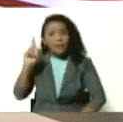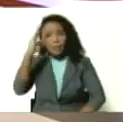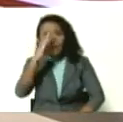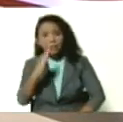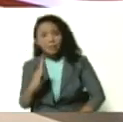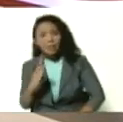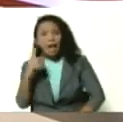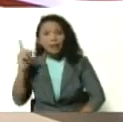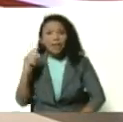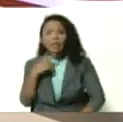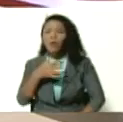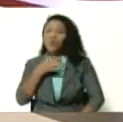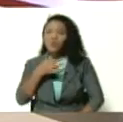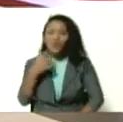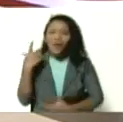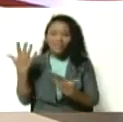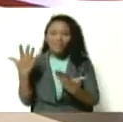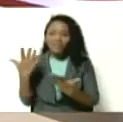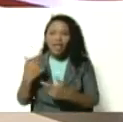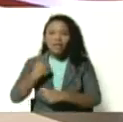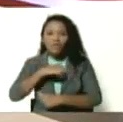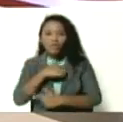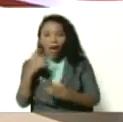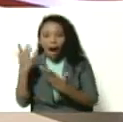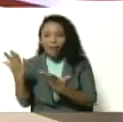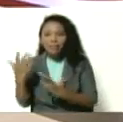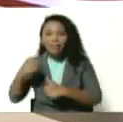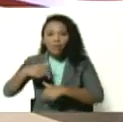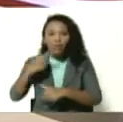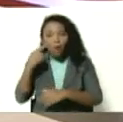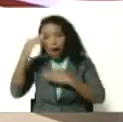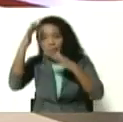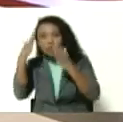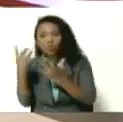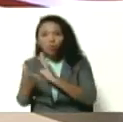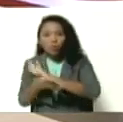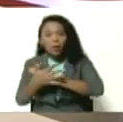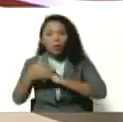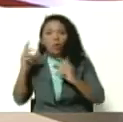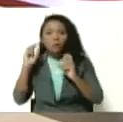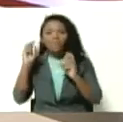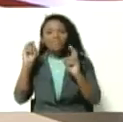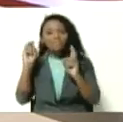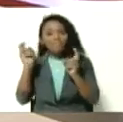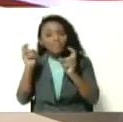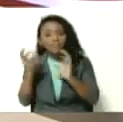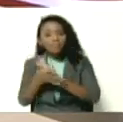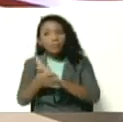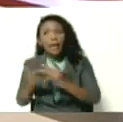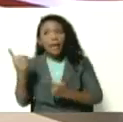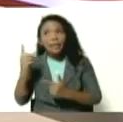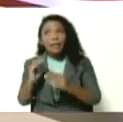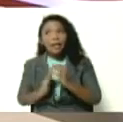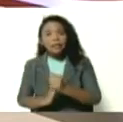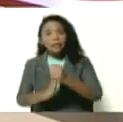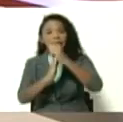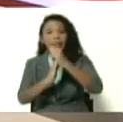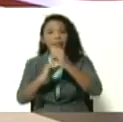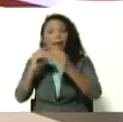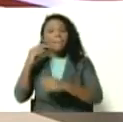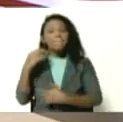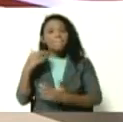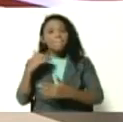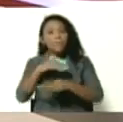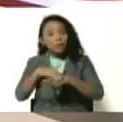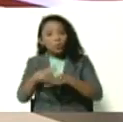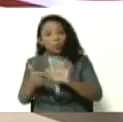Gobernador, qué gusto que nos atienda. Acabamos de conversar con el cónsul, hablaba de lo que son las relaciones diplomáticas. Usted está encabezando esta misión y decíamos hace